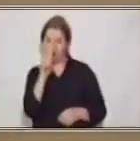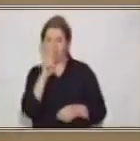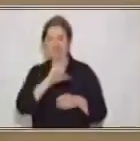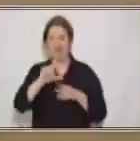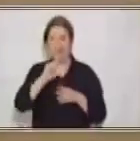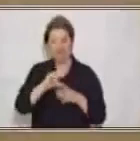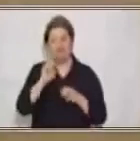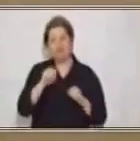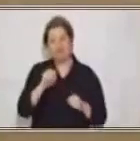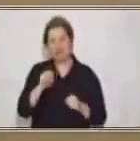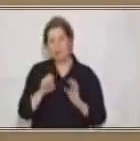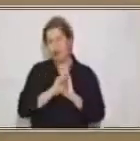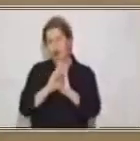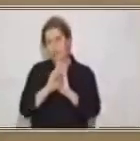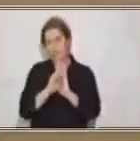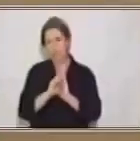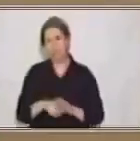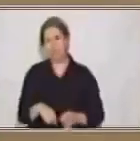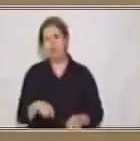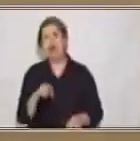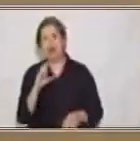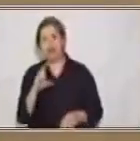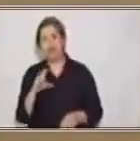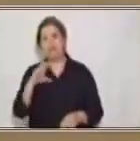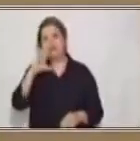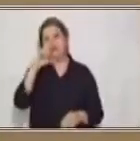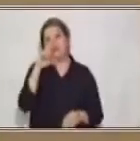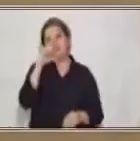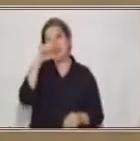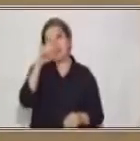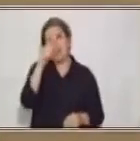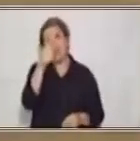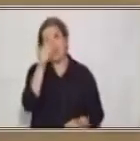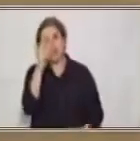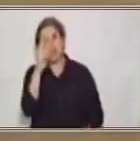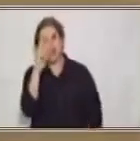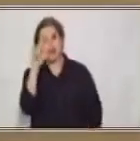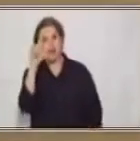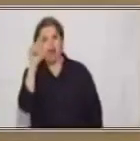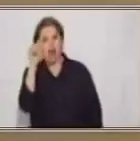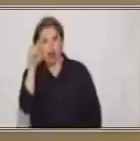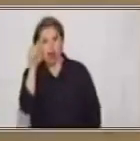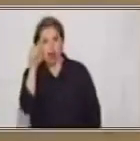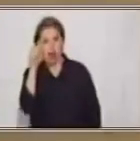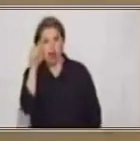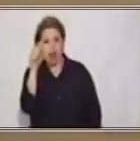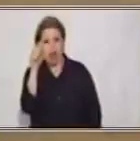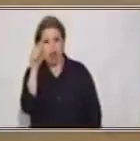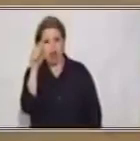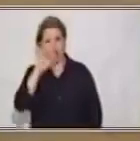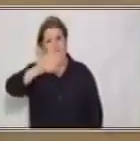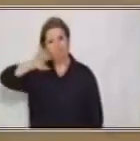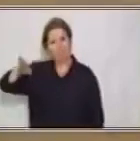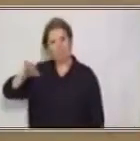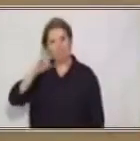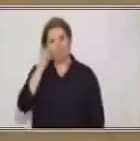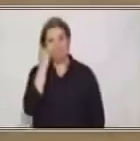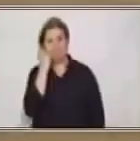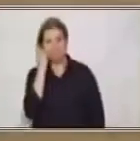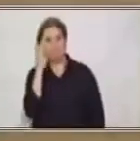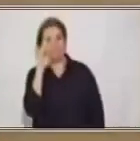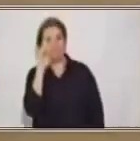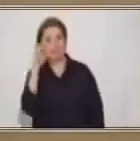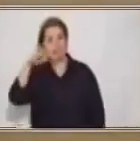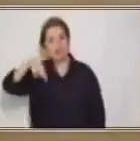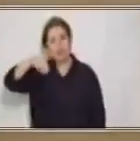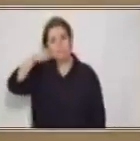Carla, Irma, si yo digo que ellas dos fueron al puerto, como digo yo, Carla,